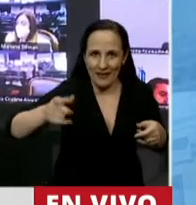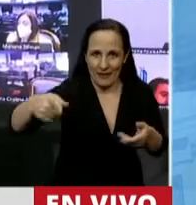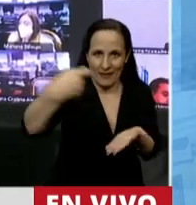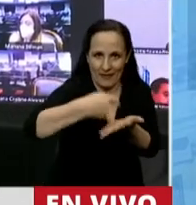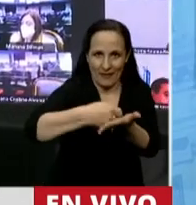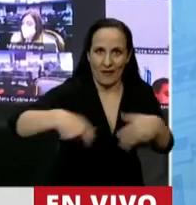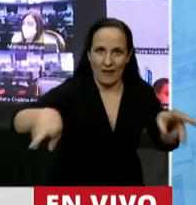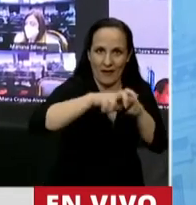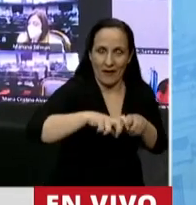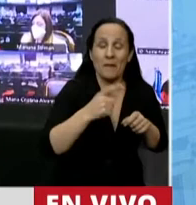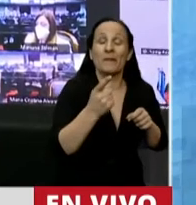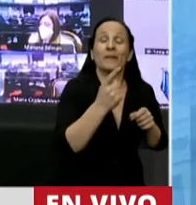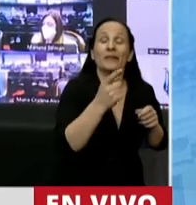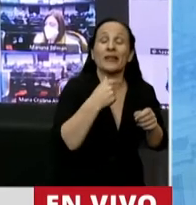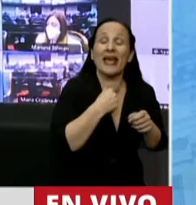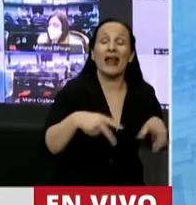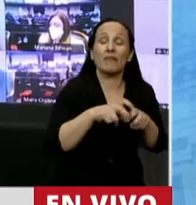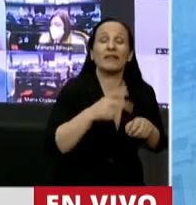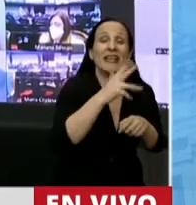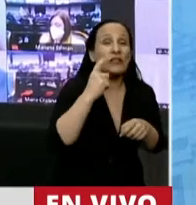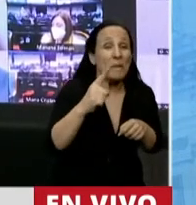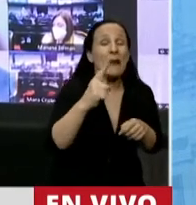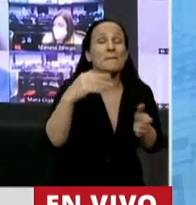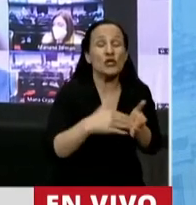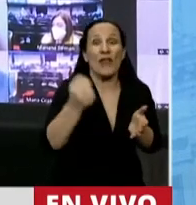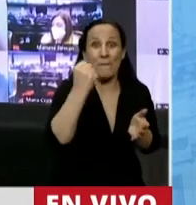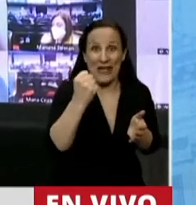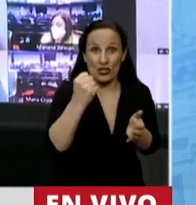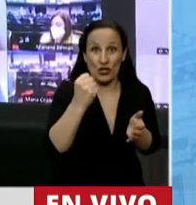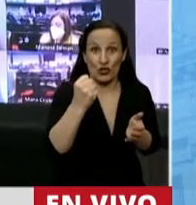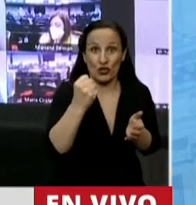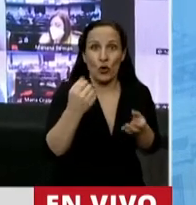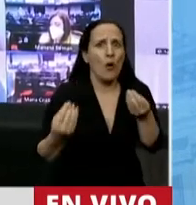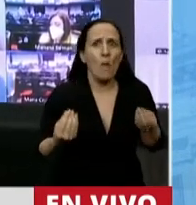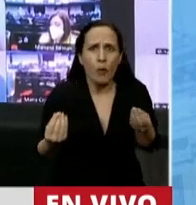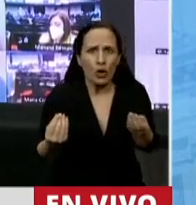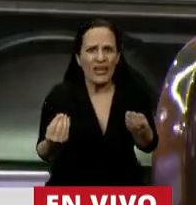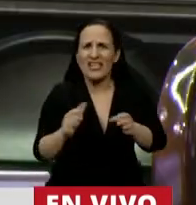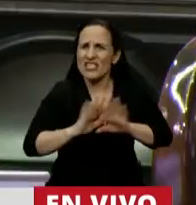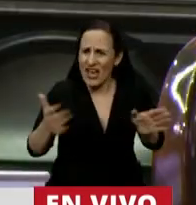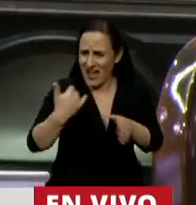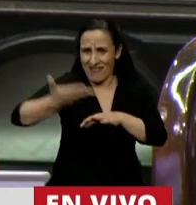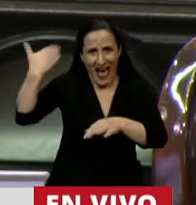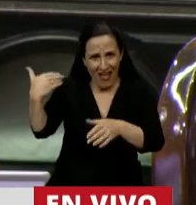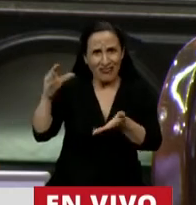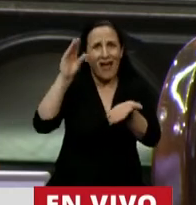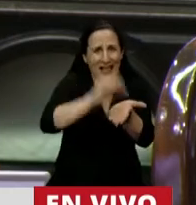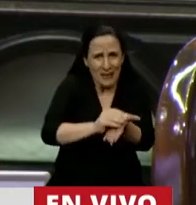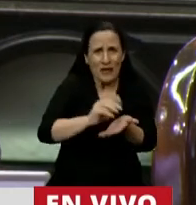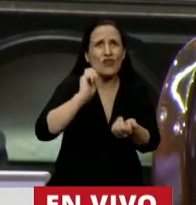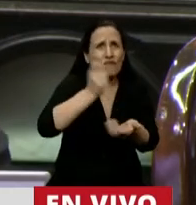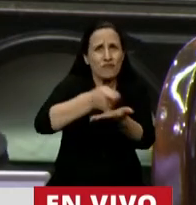de 300 mil millones de pesos. Porque ya invertimos en todo lo que recién dije y porque